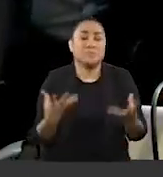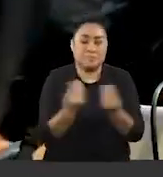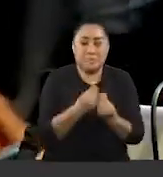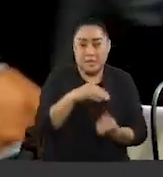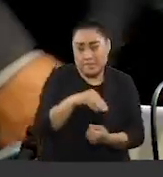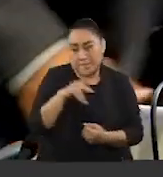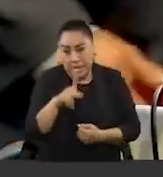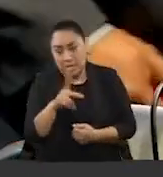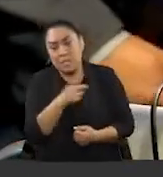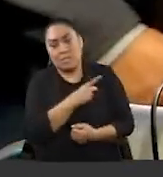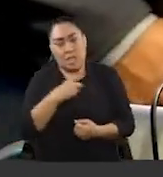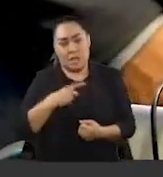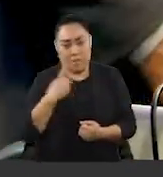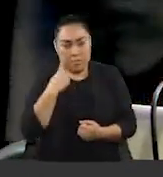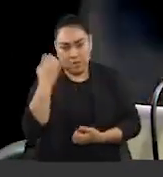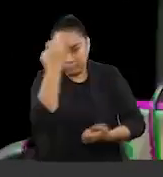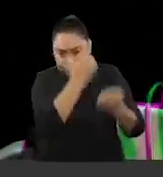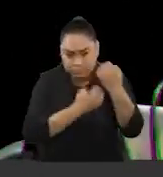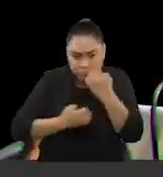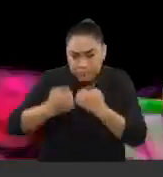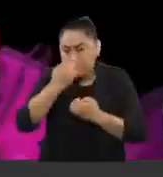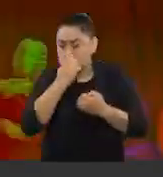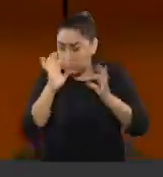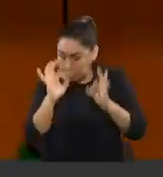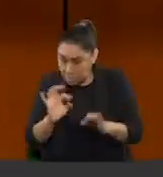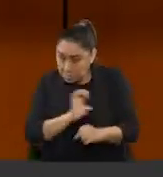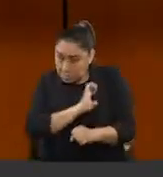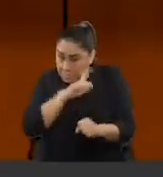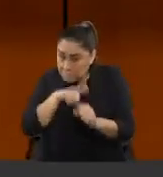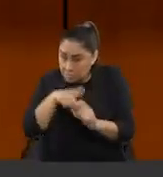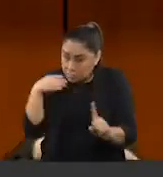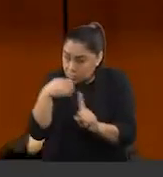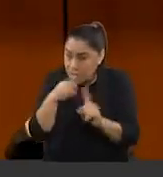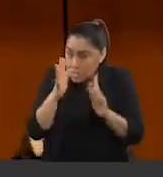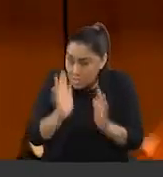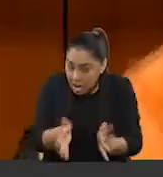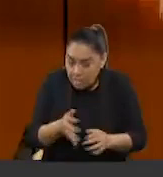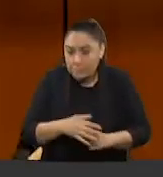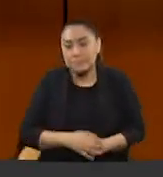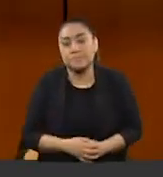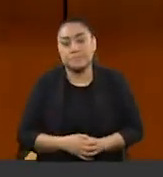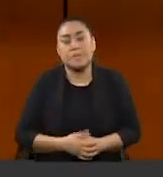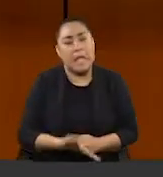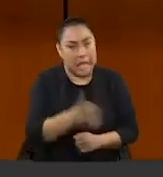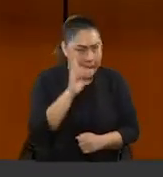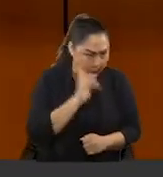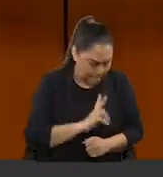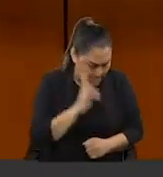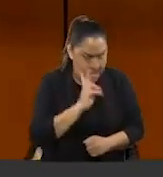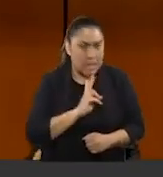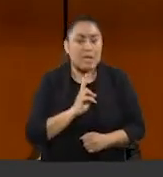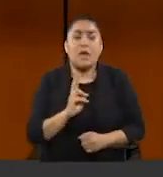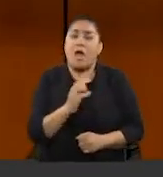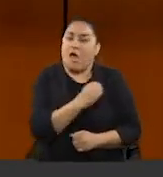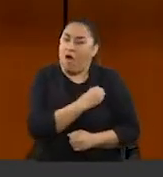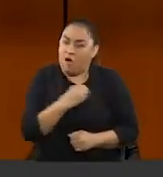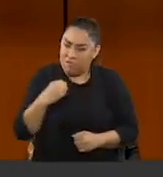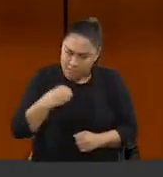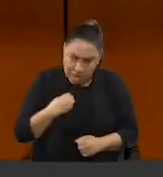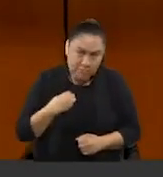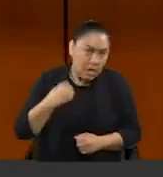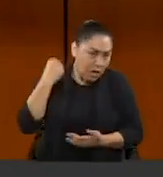si han sido o no especializados. ¿Qué les parece si obligamos a López